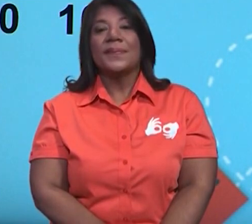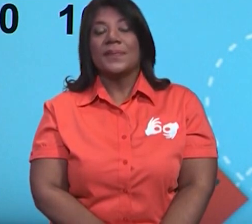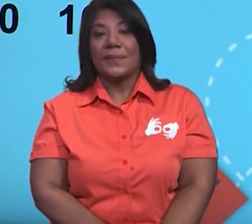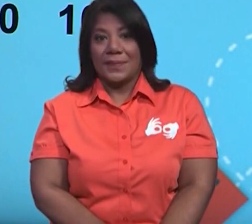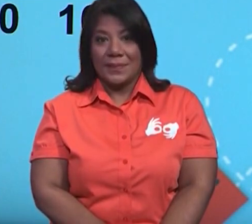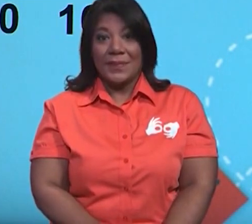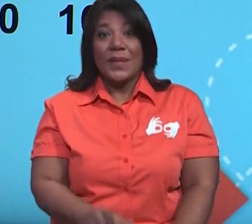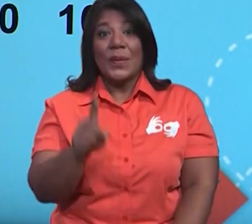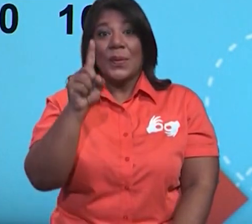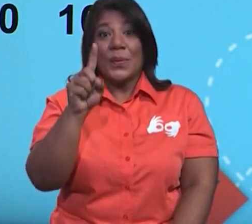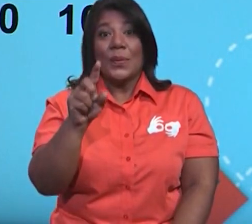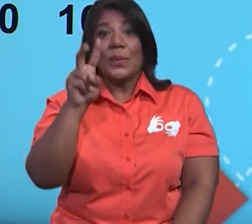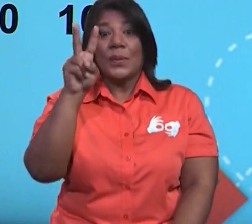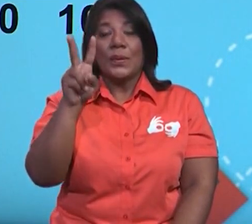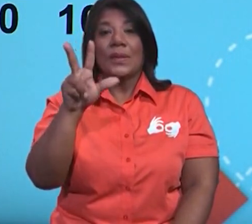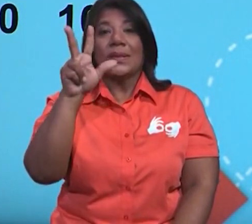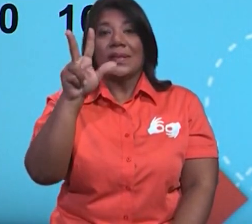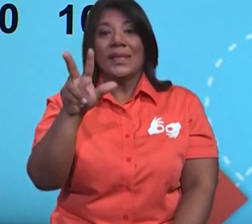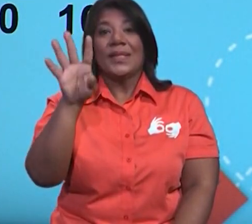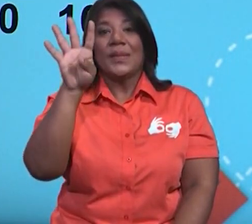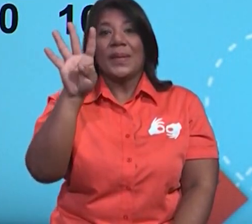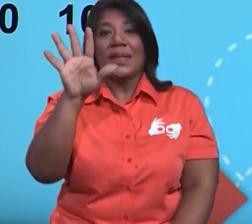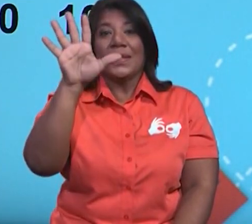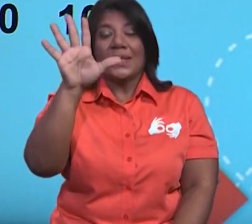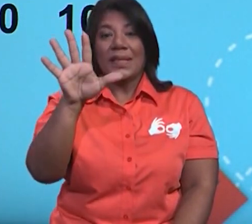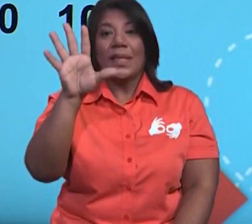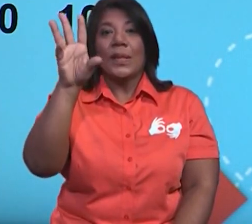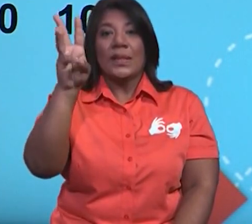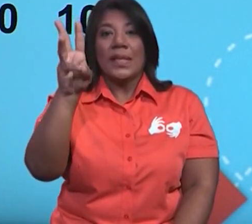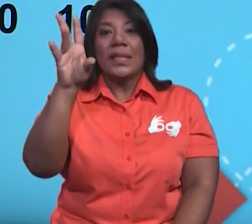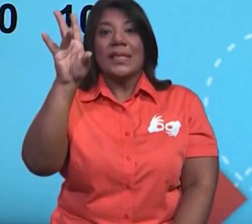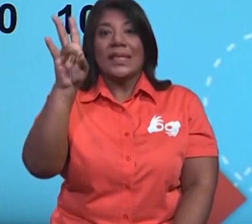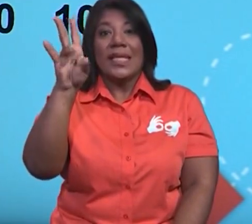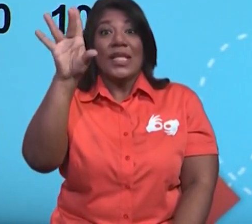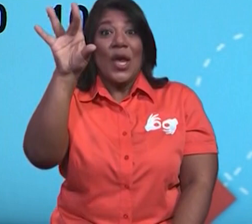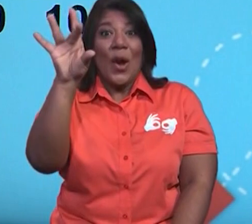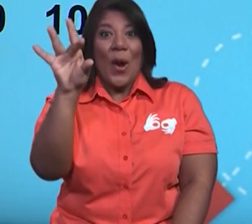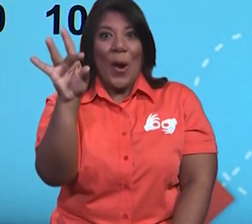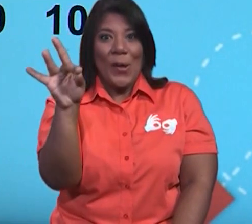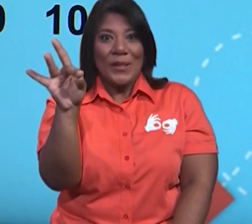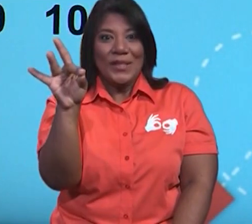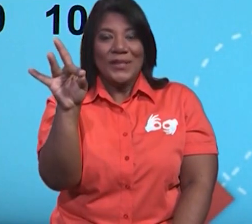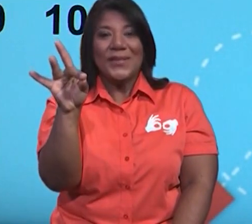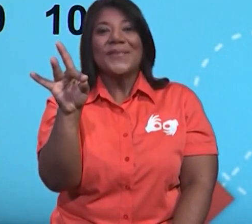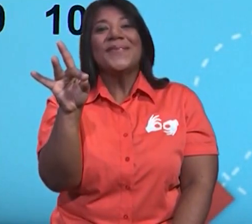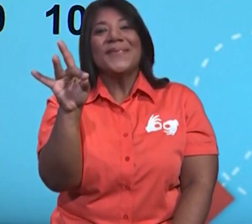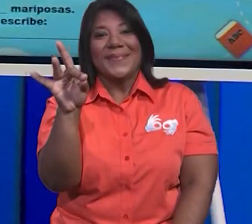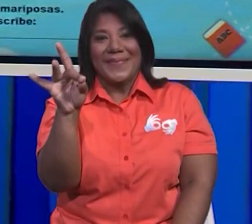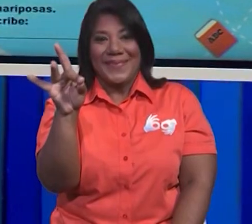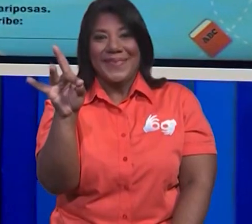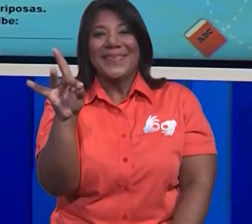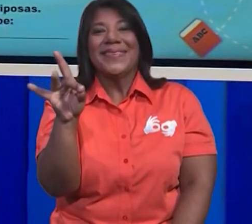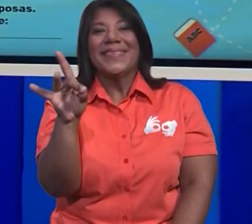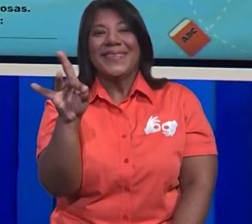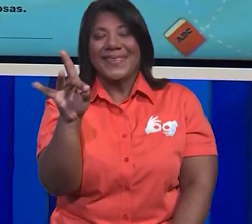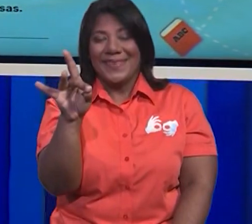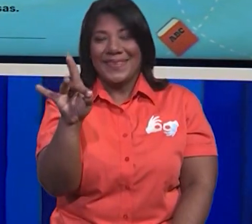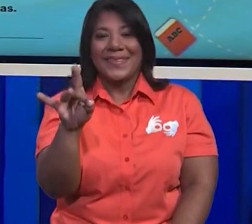4, 5, 6, 7, 8. Hay 8 grupos.